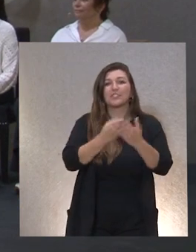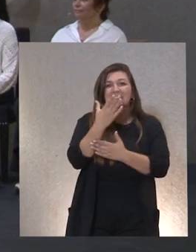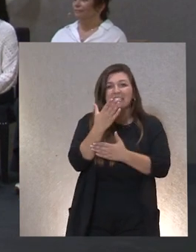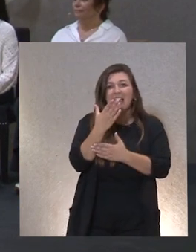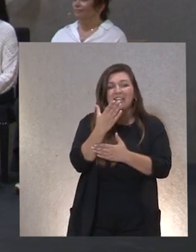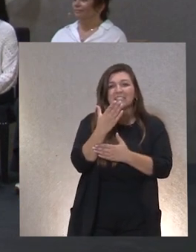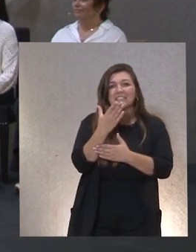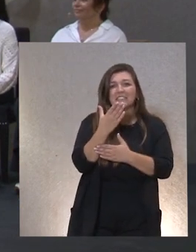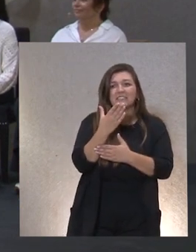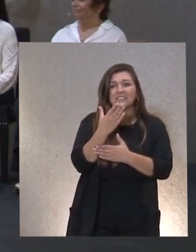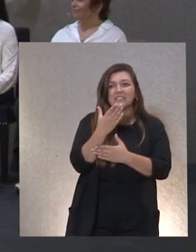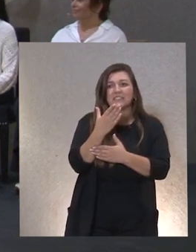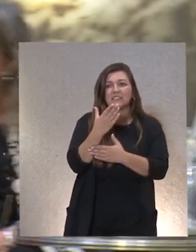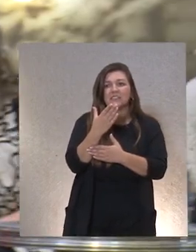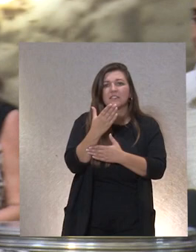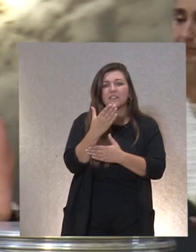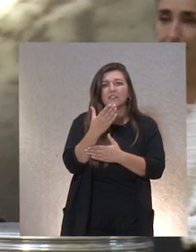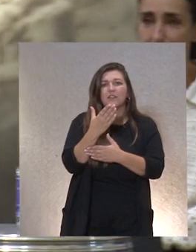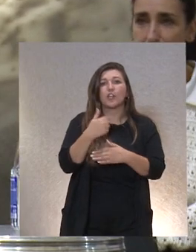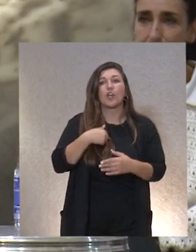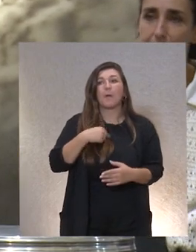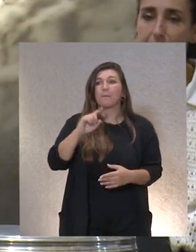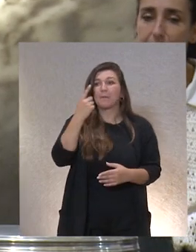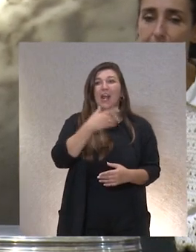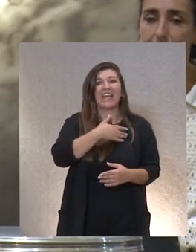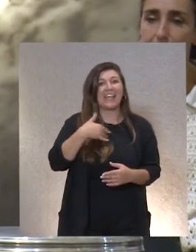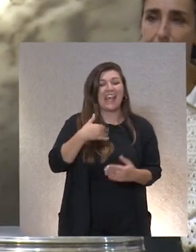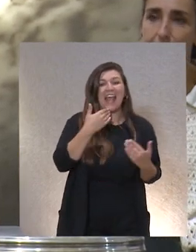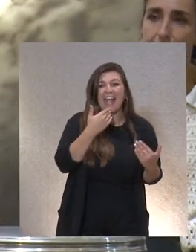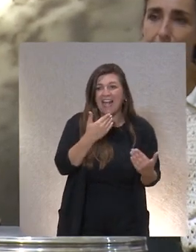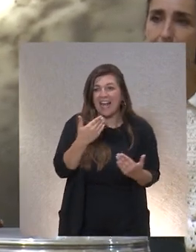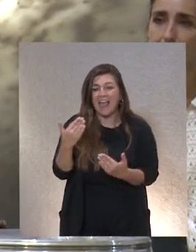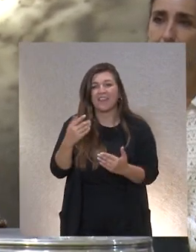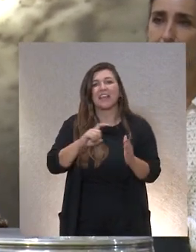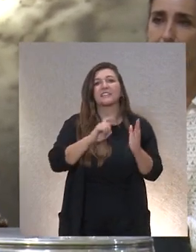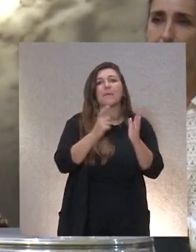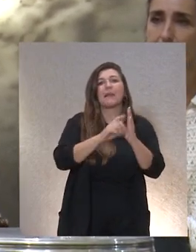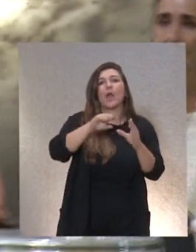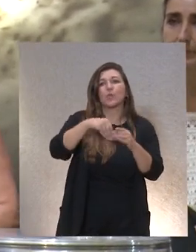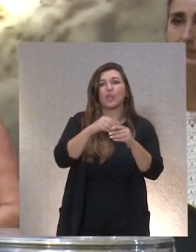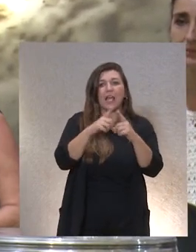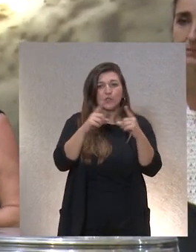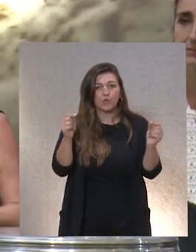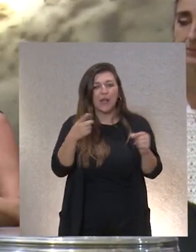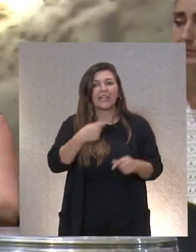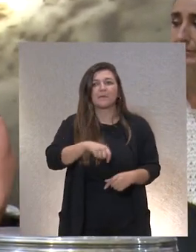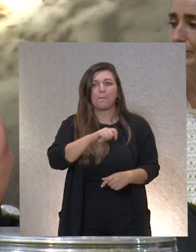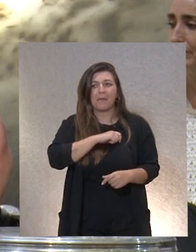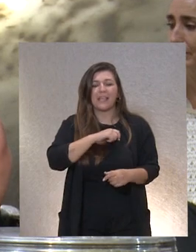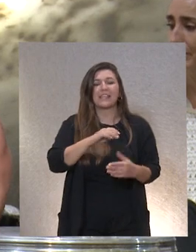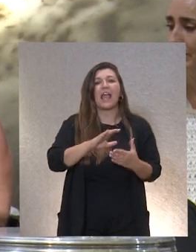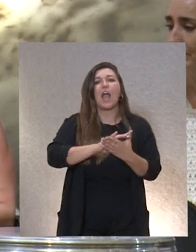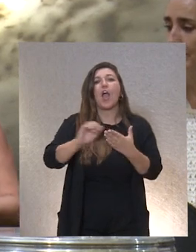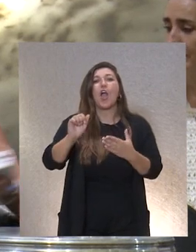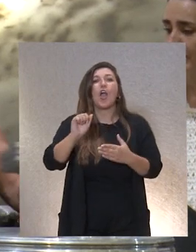no te importa, Valeria, les vas pasando un… Bueno, yo primero de todo quiero agradecer a Plena Inclusión Asturias, a Plena Inclusión España, Confederación